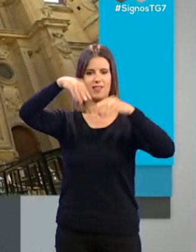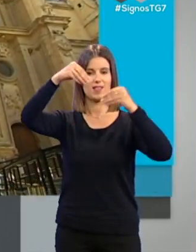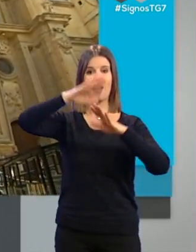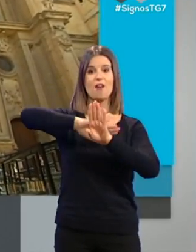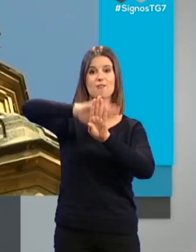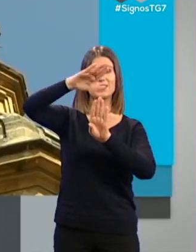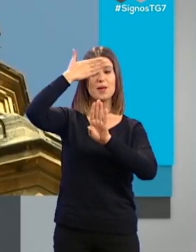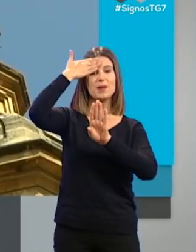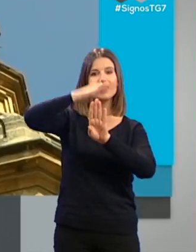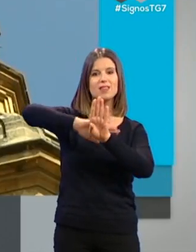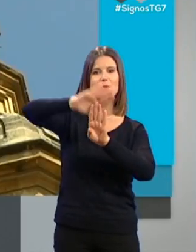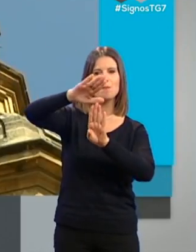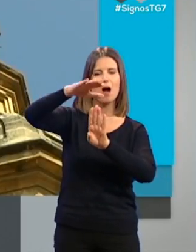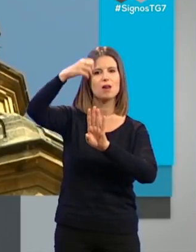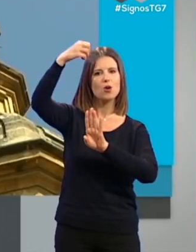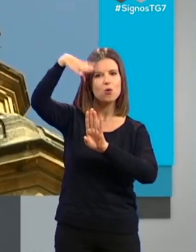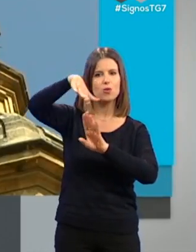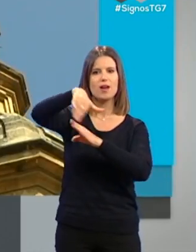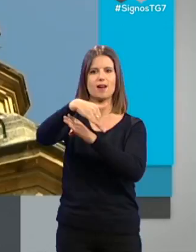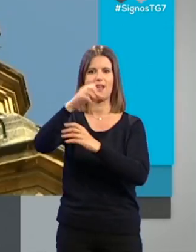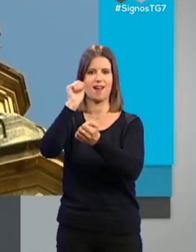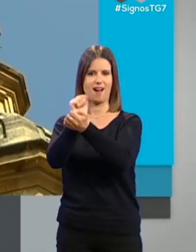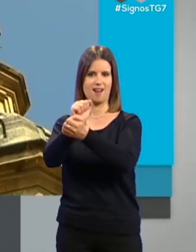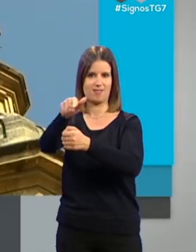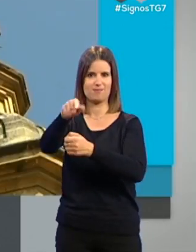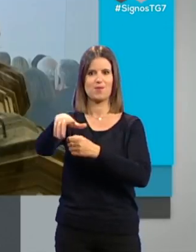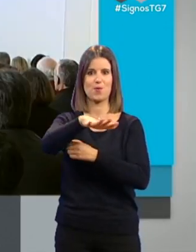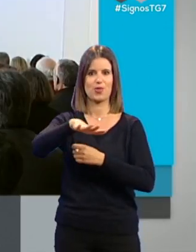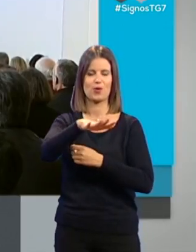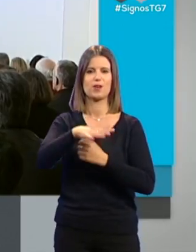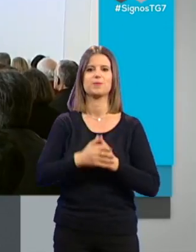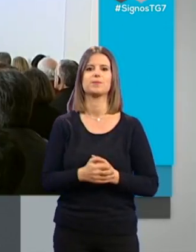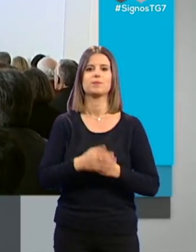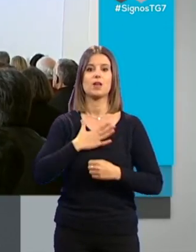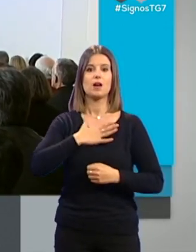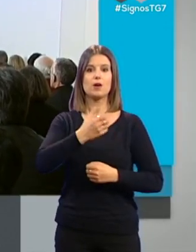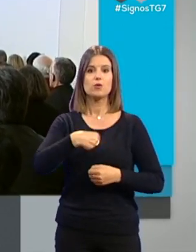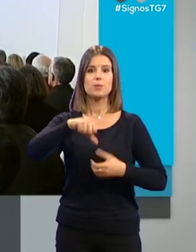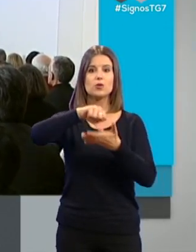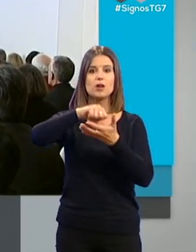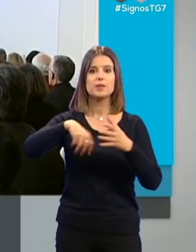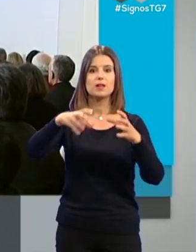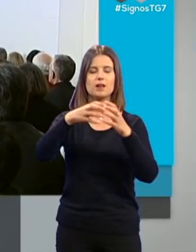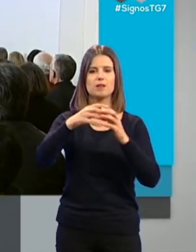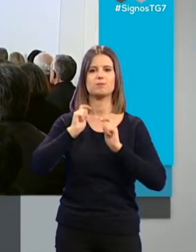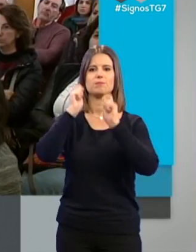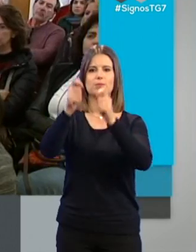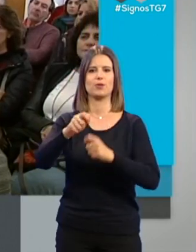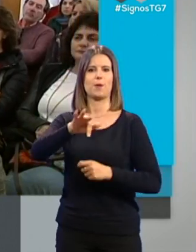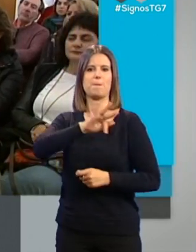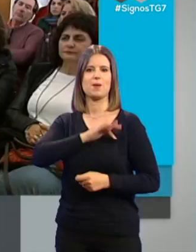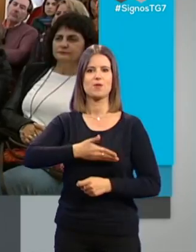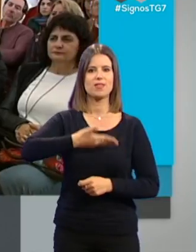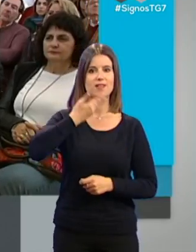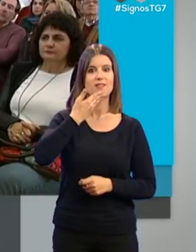fachada principal y en la que da a la calle de la cárcel. El Ayuntamiento de la Capital ha entregado los premios de dignidad